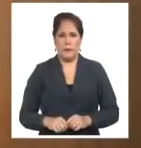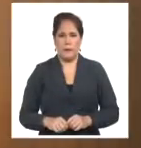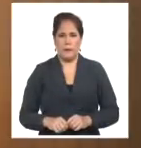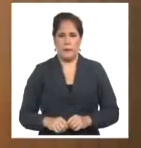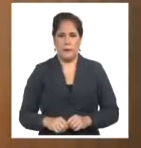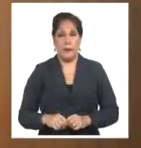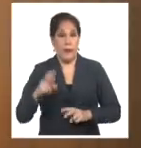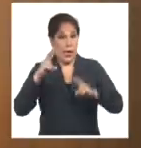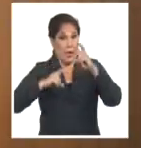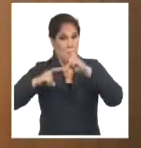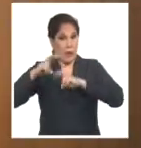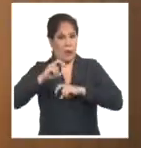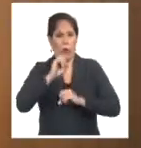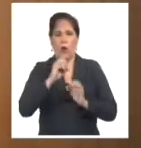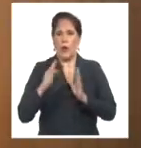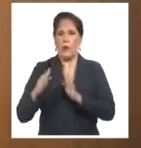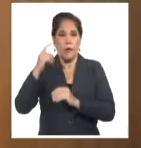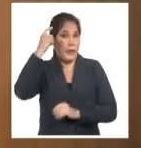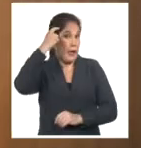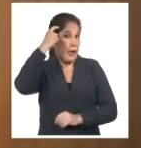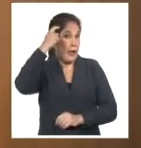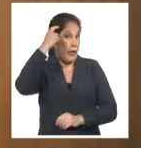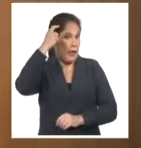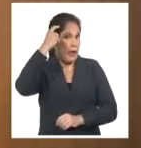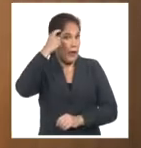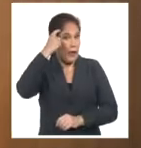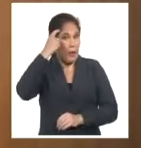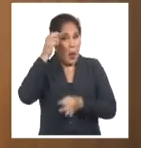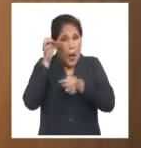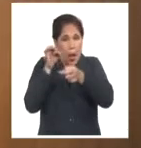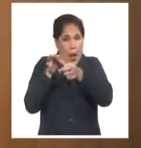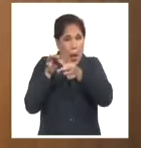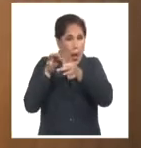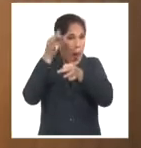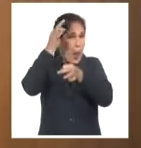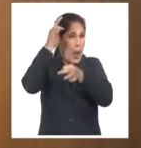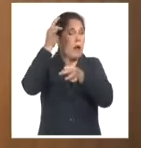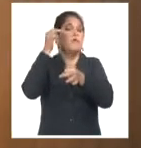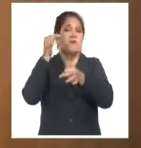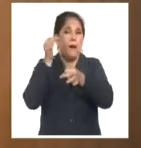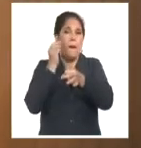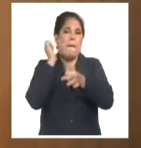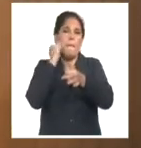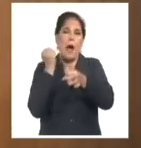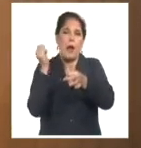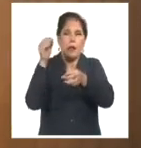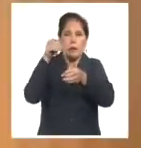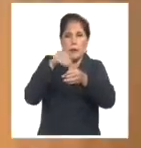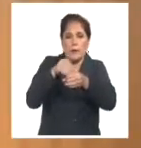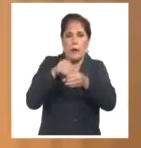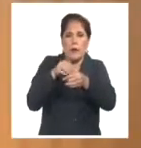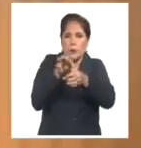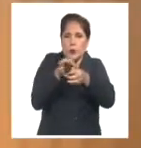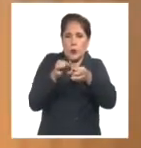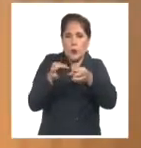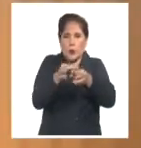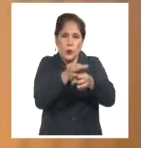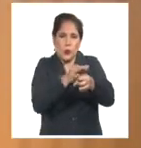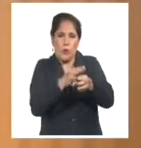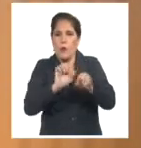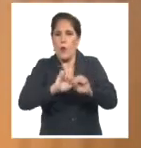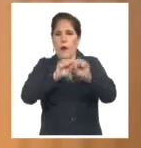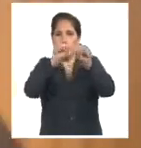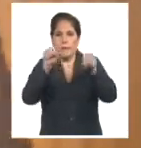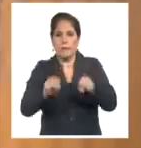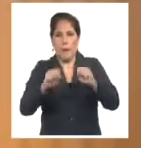Estudian la organización del cerebro desde el nivel molecular, pero también su integración a nivel celular, a nivel de sistemas